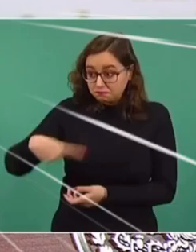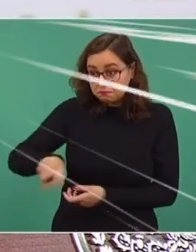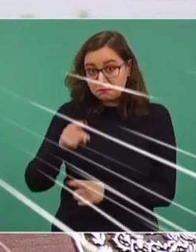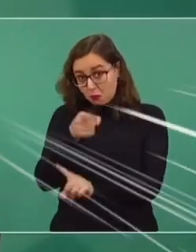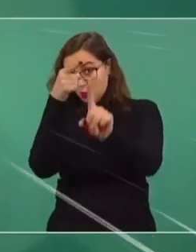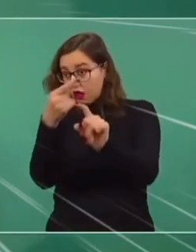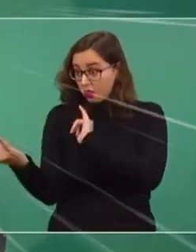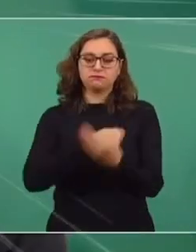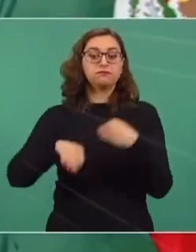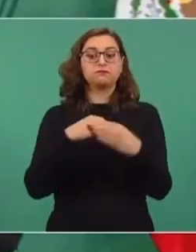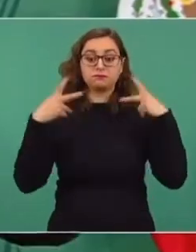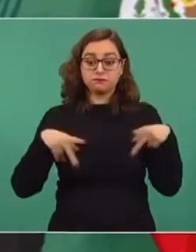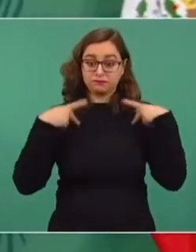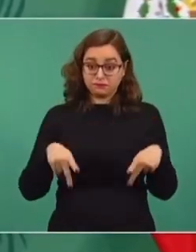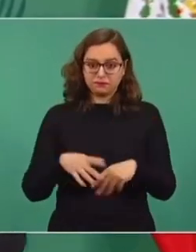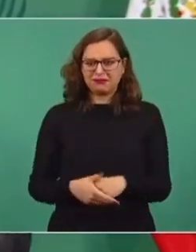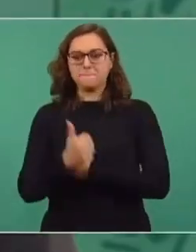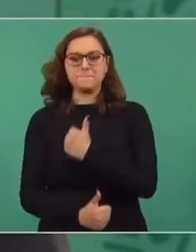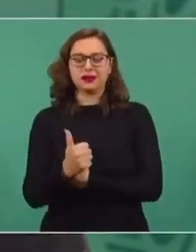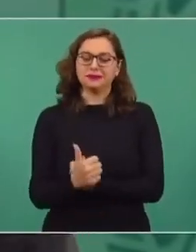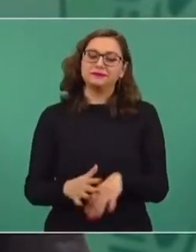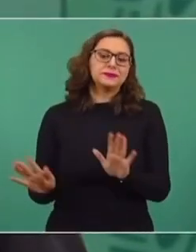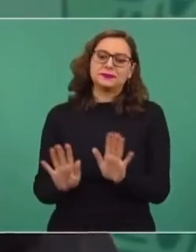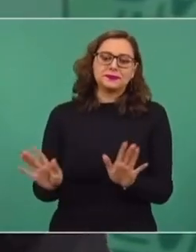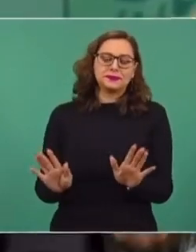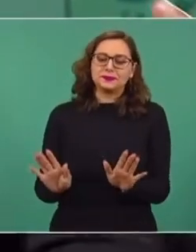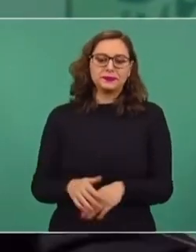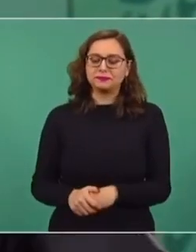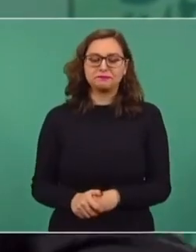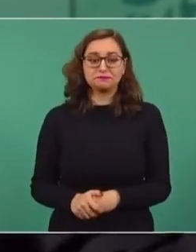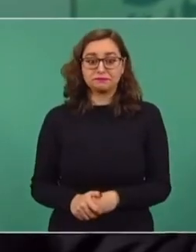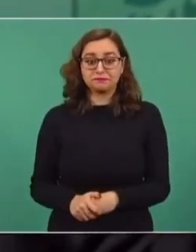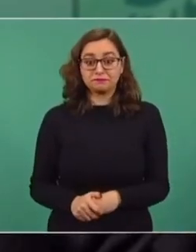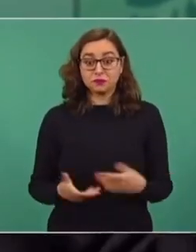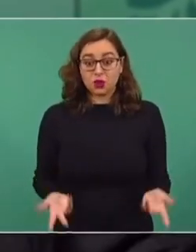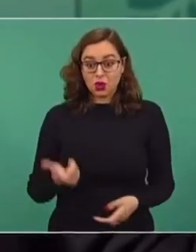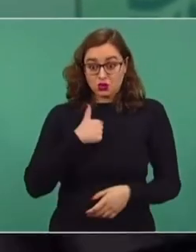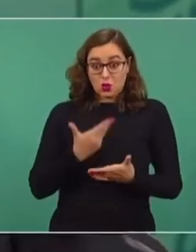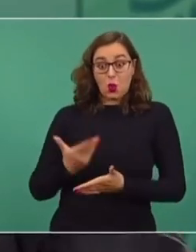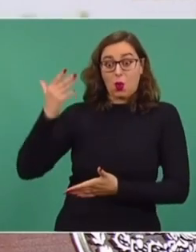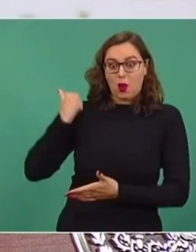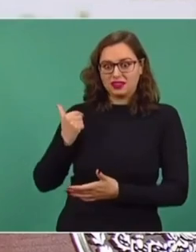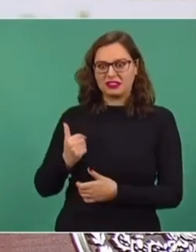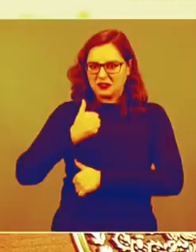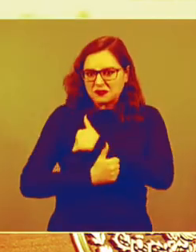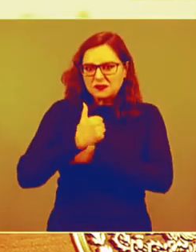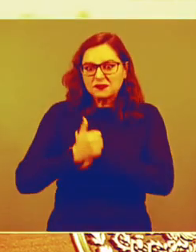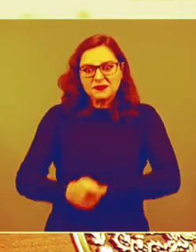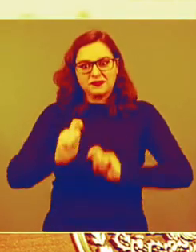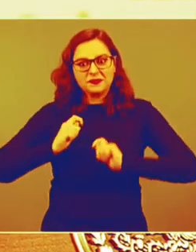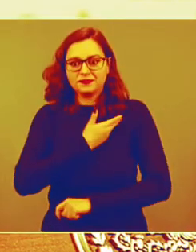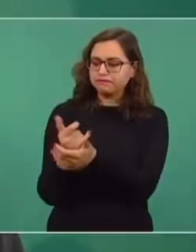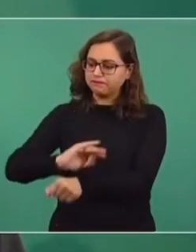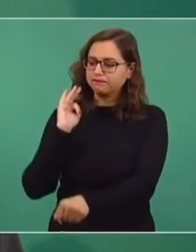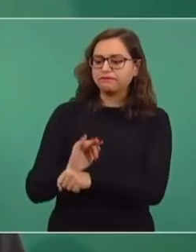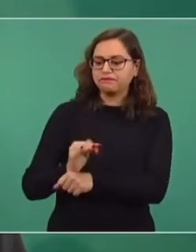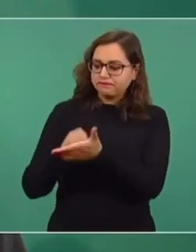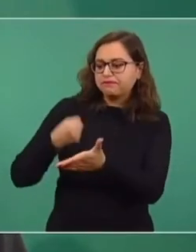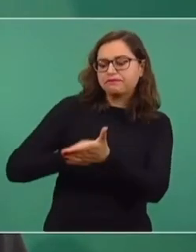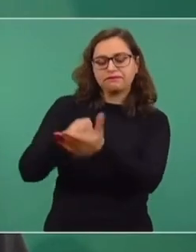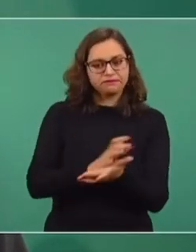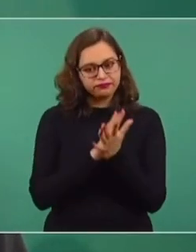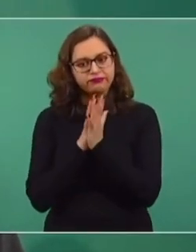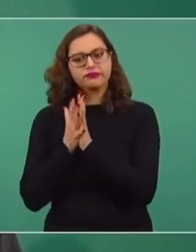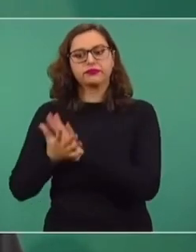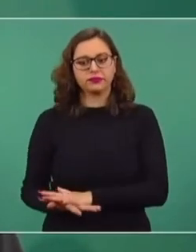pueblo. Yo lucho por causas, no por politiquería. Yo no llegué aquí para tener el cargo más importante de la República. Yo llegué aquí para transformar. En ese sentido,